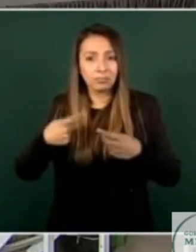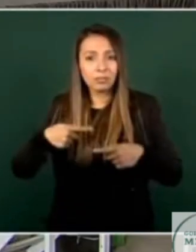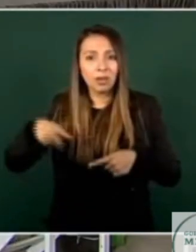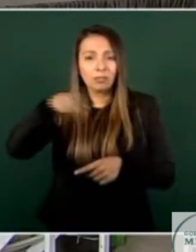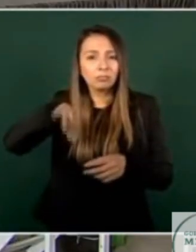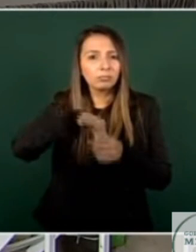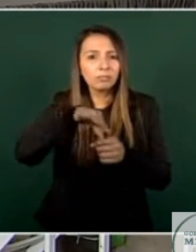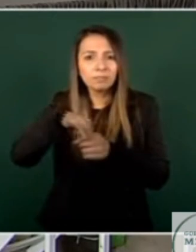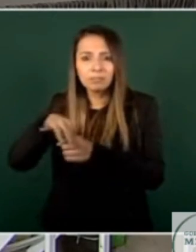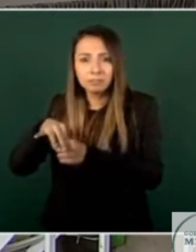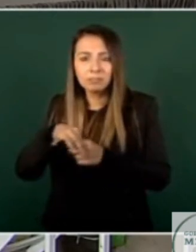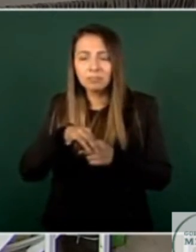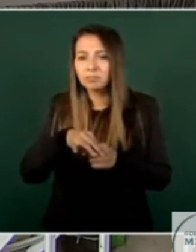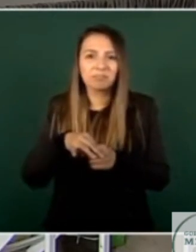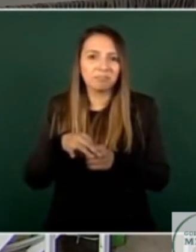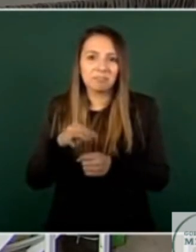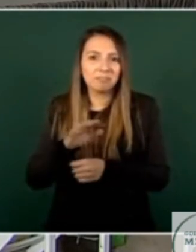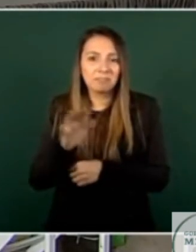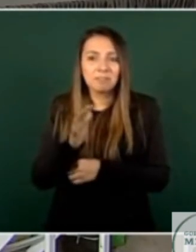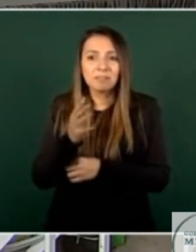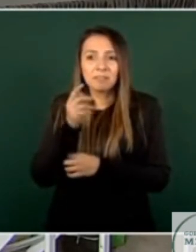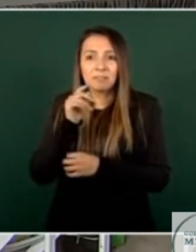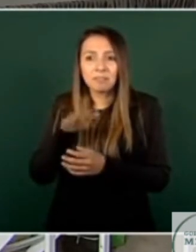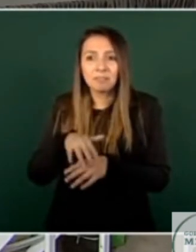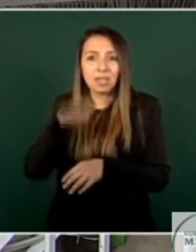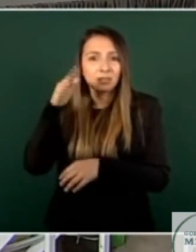son las grandes corporaciones a través de los medios